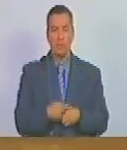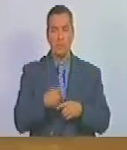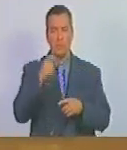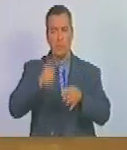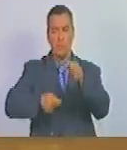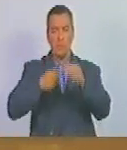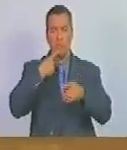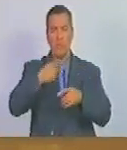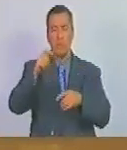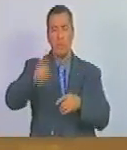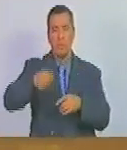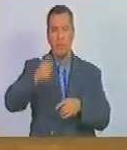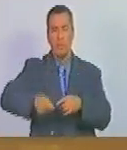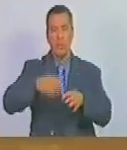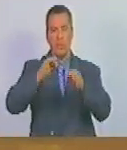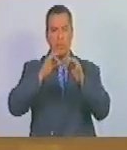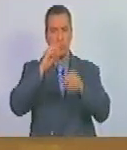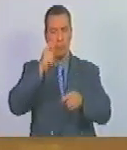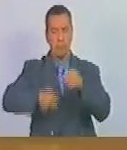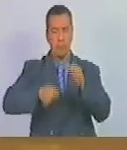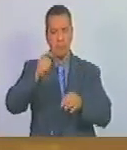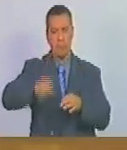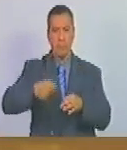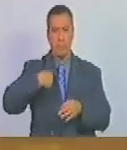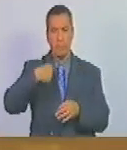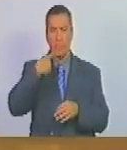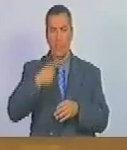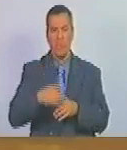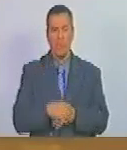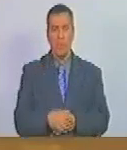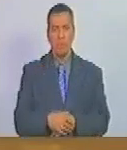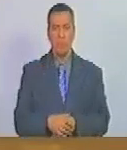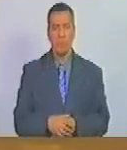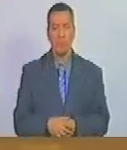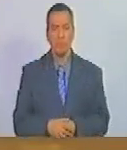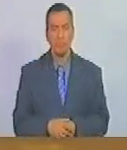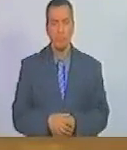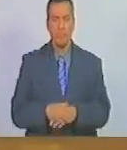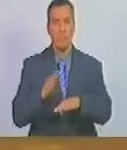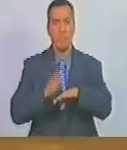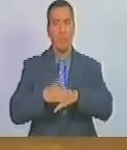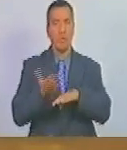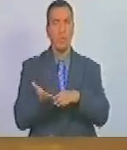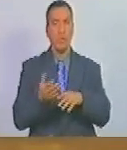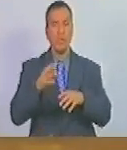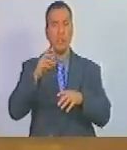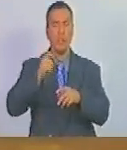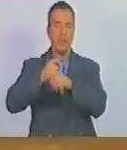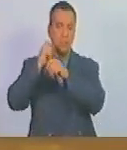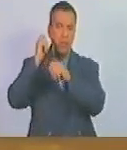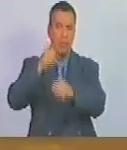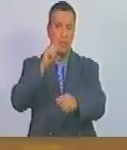tribunal, al juez, le dice... ¿Por qué si los esclavos